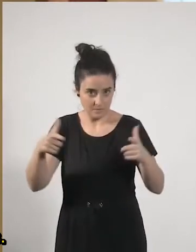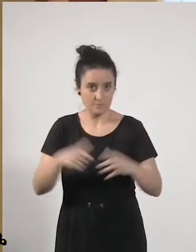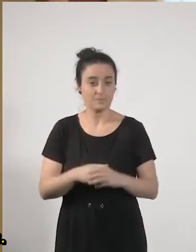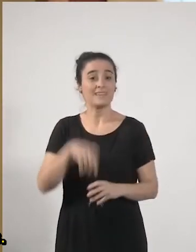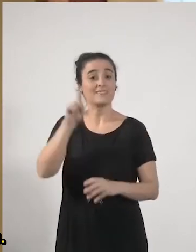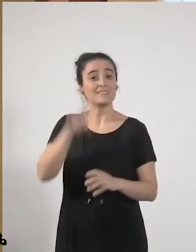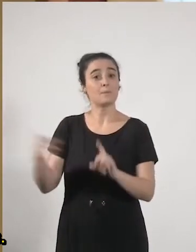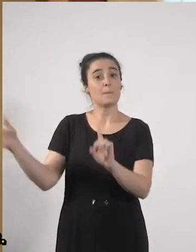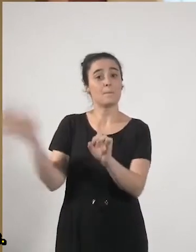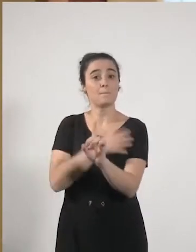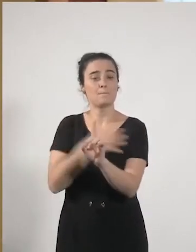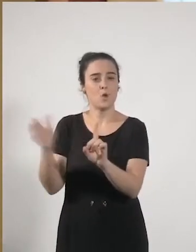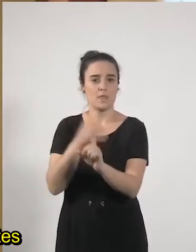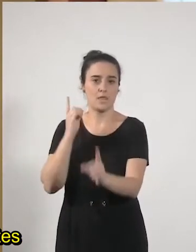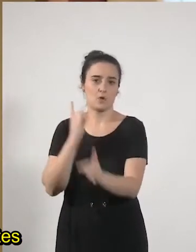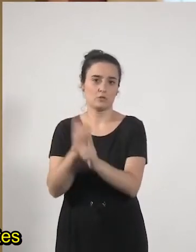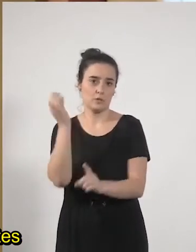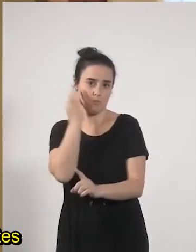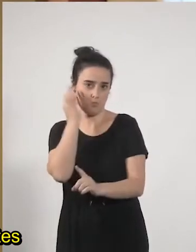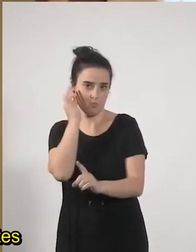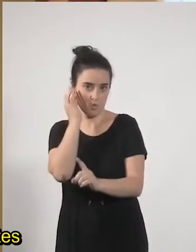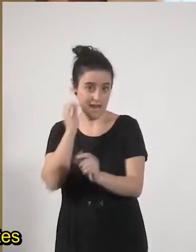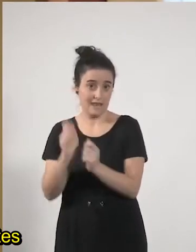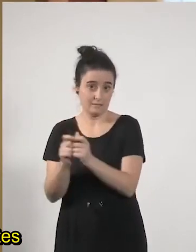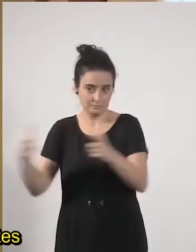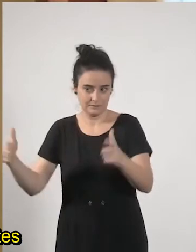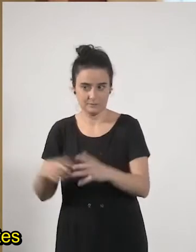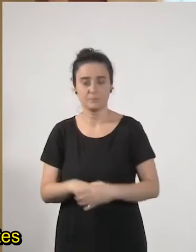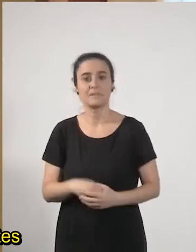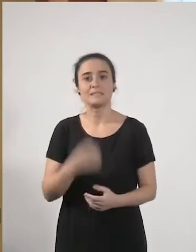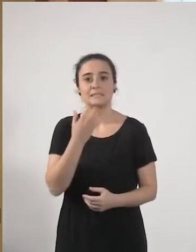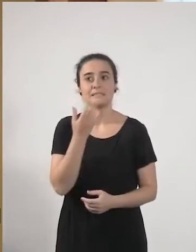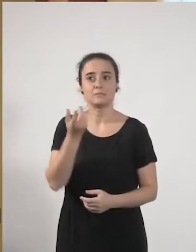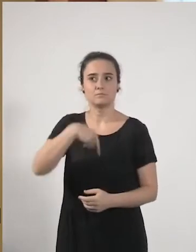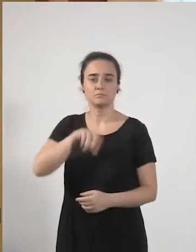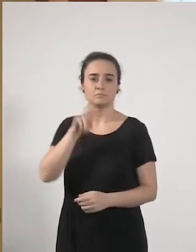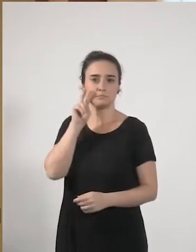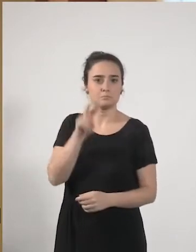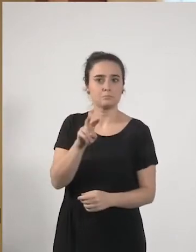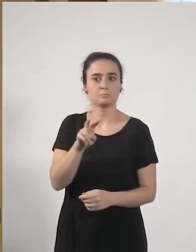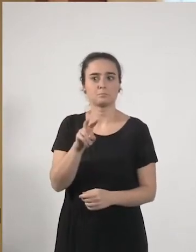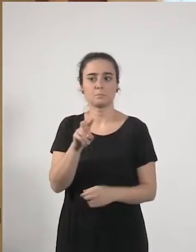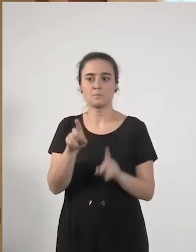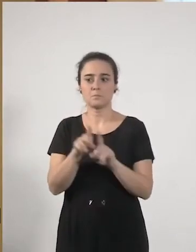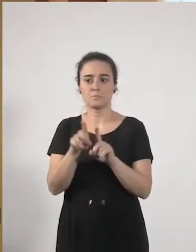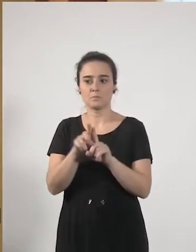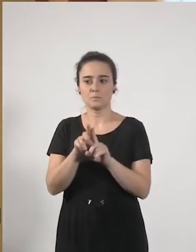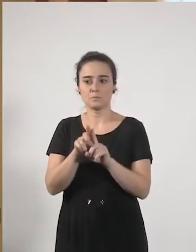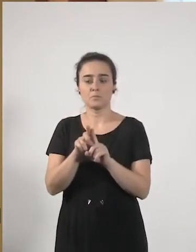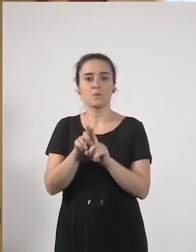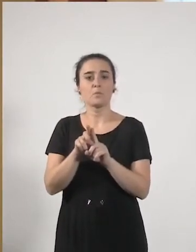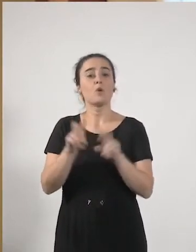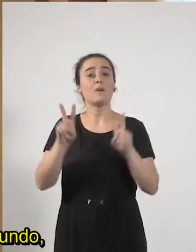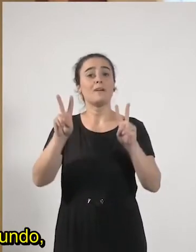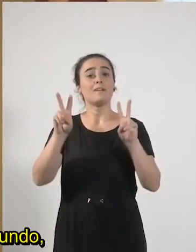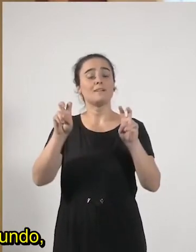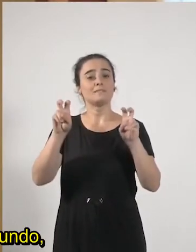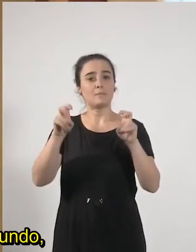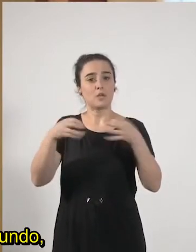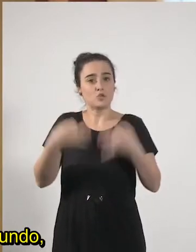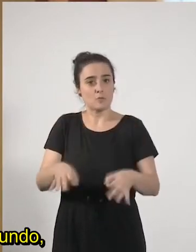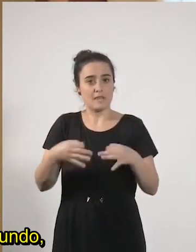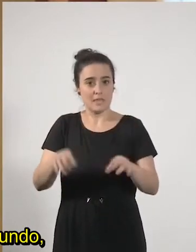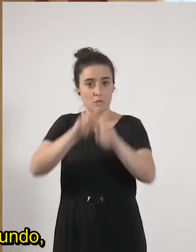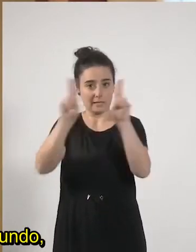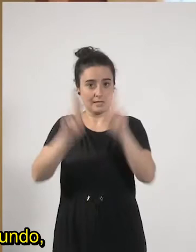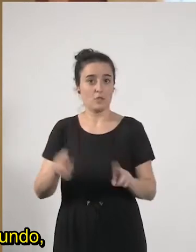la violencia contra las mujeres. Por ejemplo, si miramos a las fuentes de la Organización Internacional del Trabajo, nos